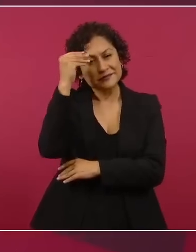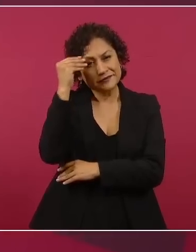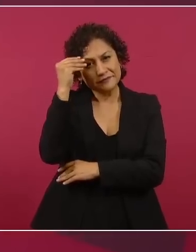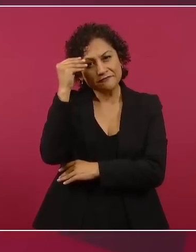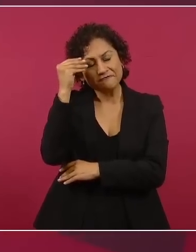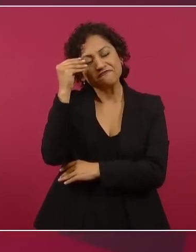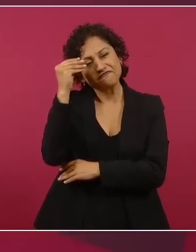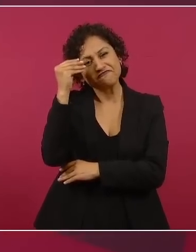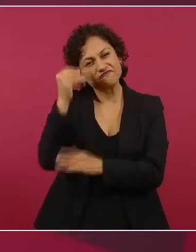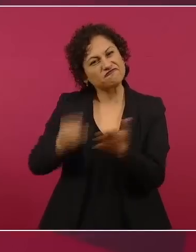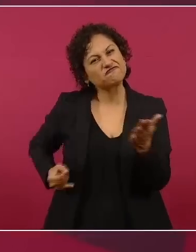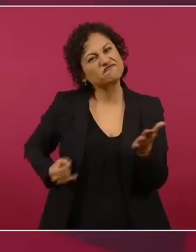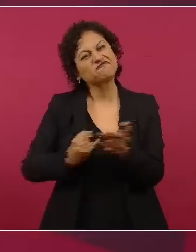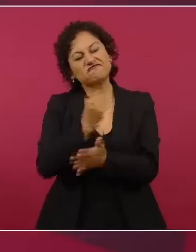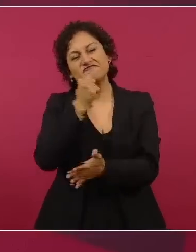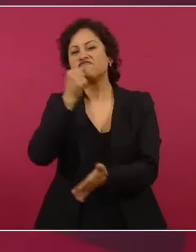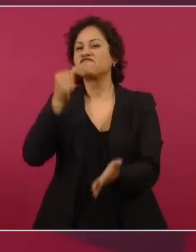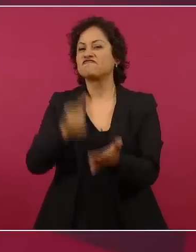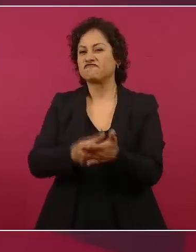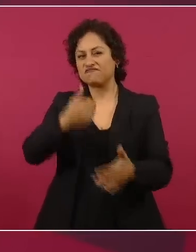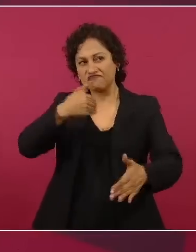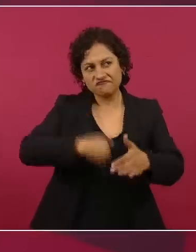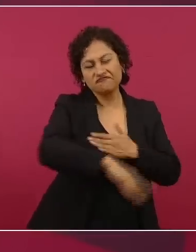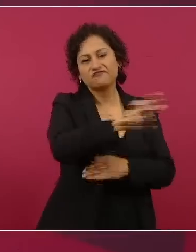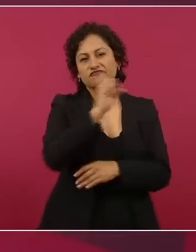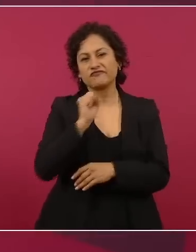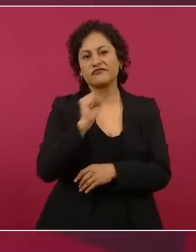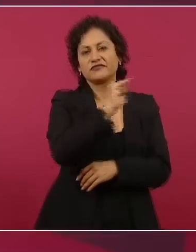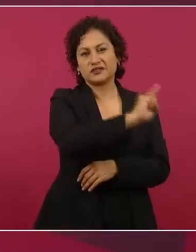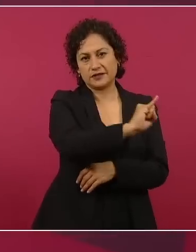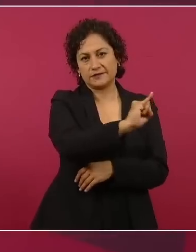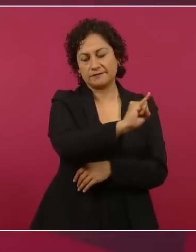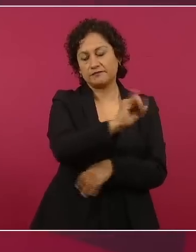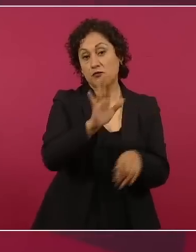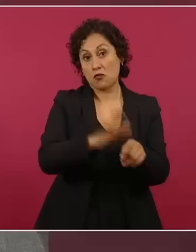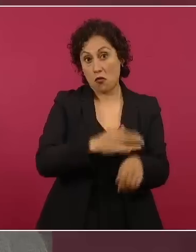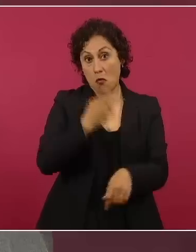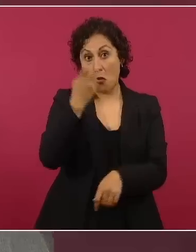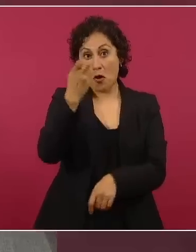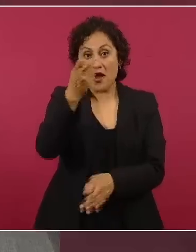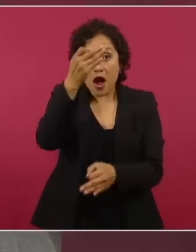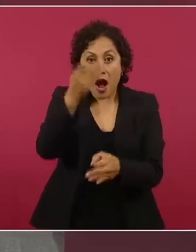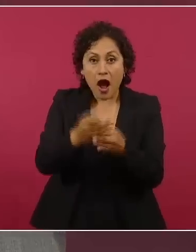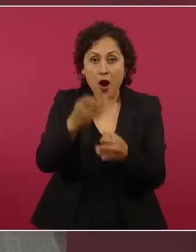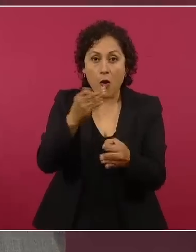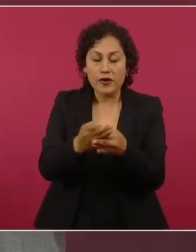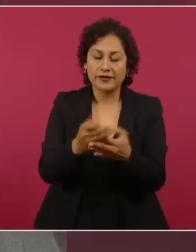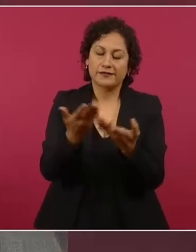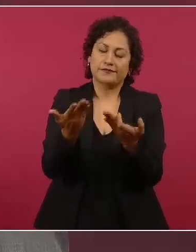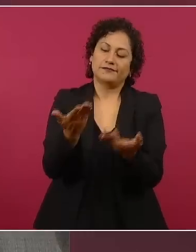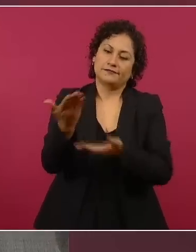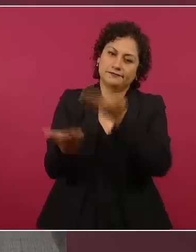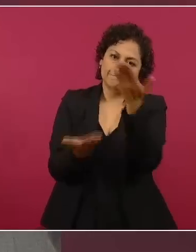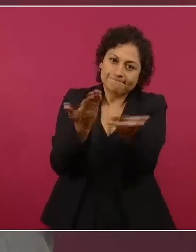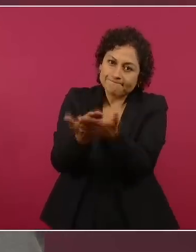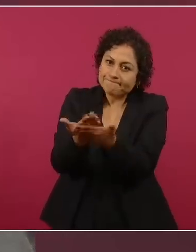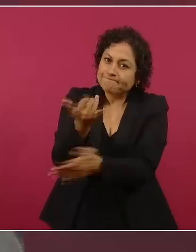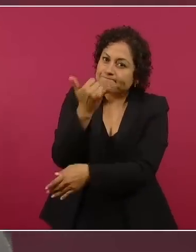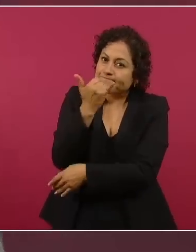ofrecer disculpas a la doctora Elizabeth, que ella es